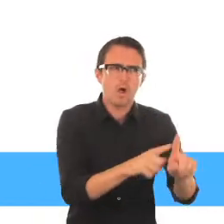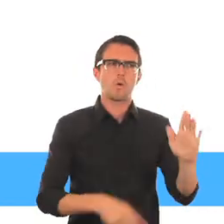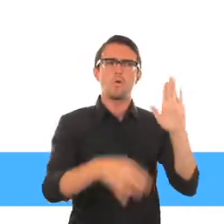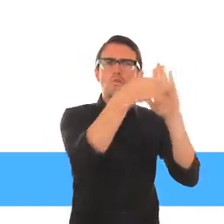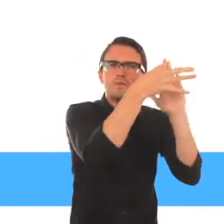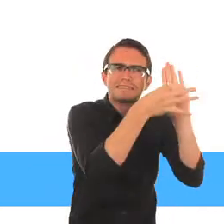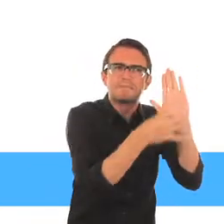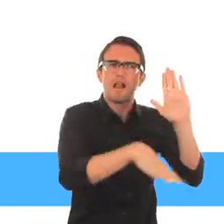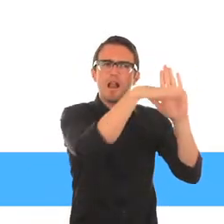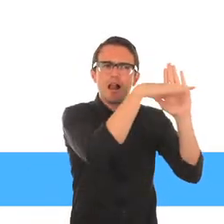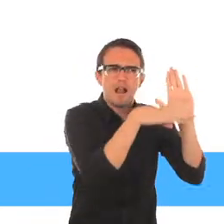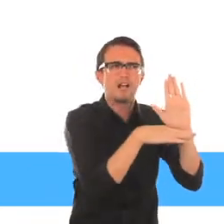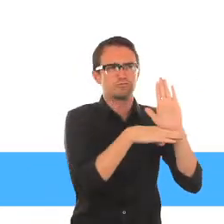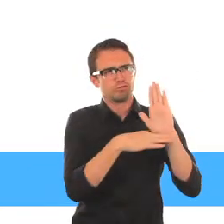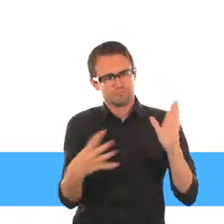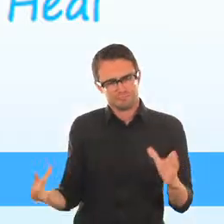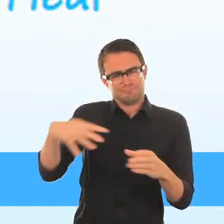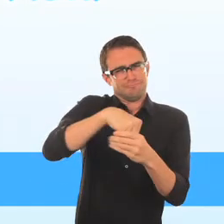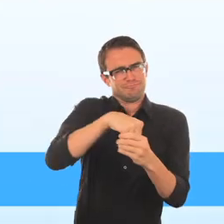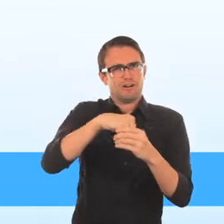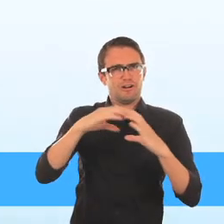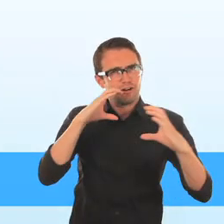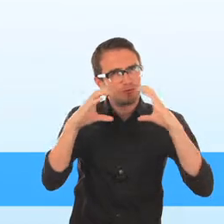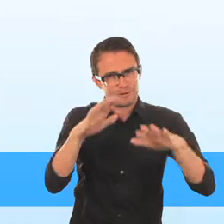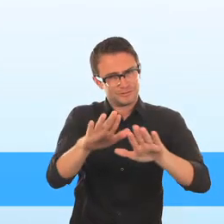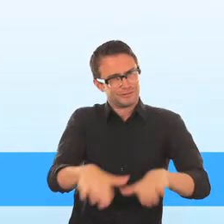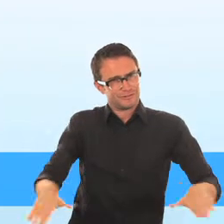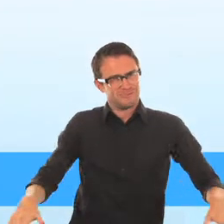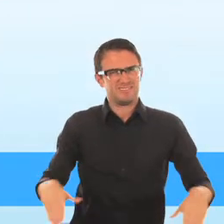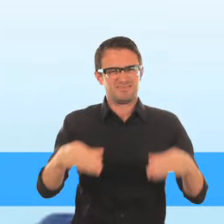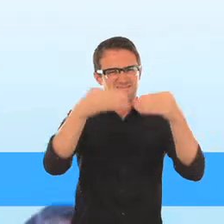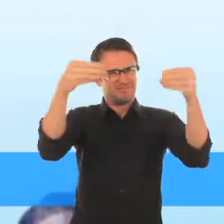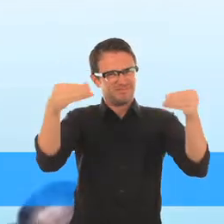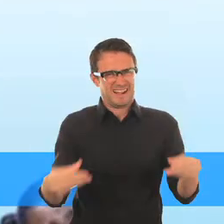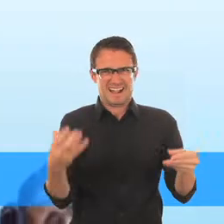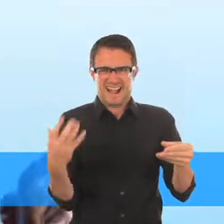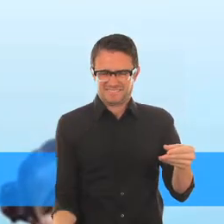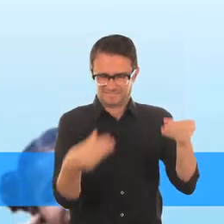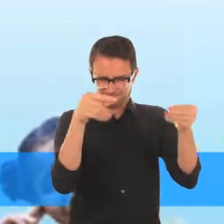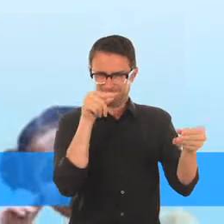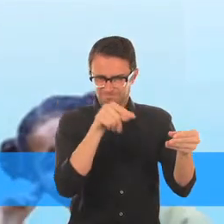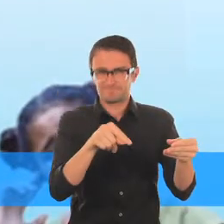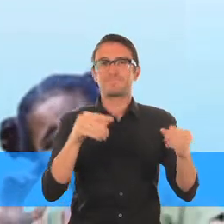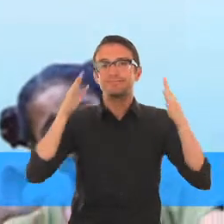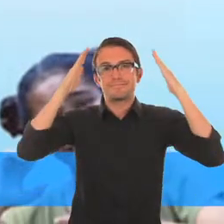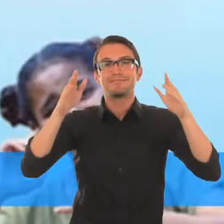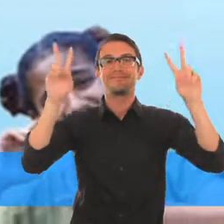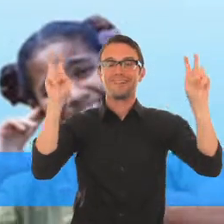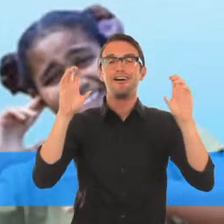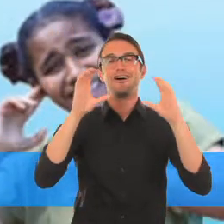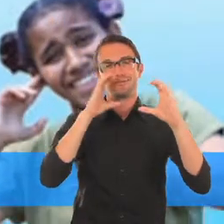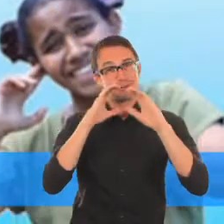principios y pautas para una comunicación holística e inclusiva con los niños El paquete de recursos de UNICEF Comunicándose con los niños